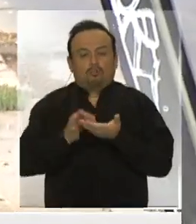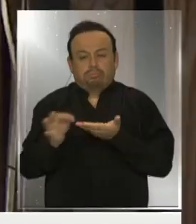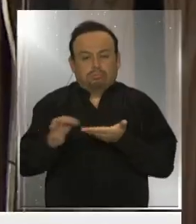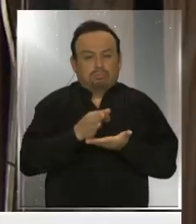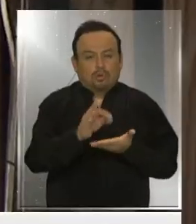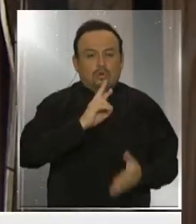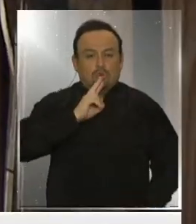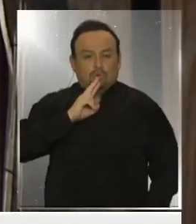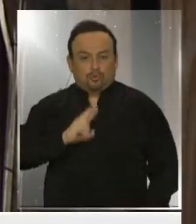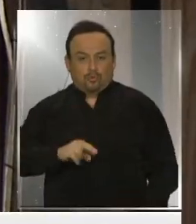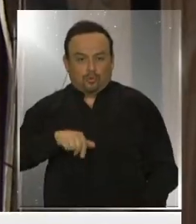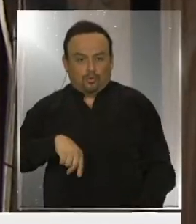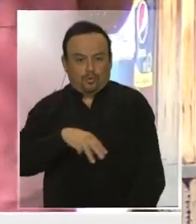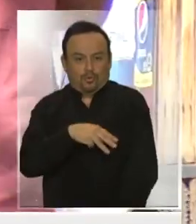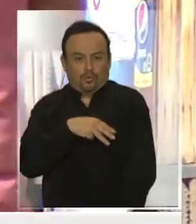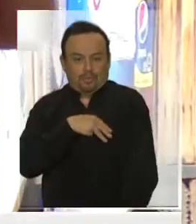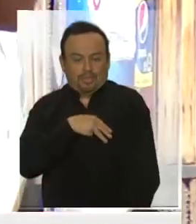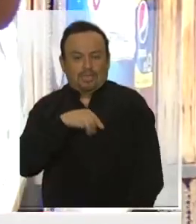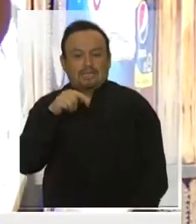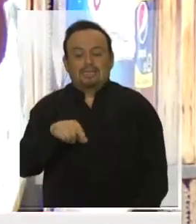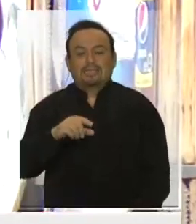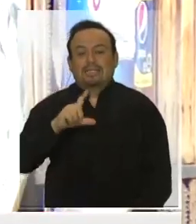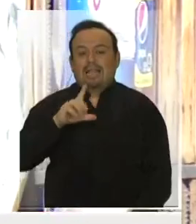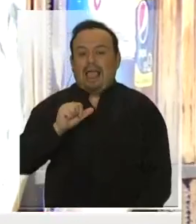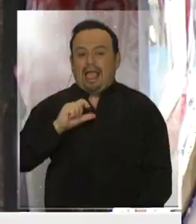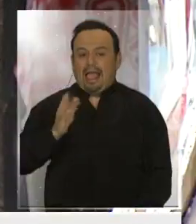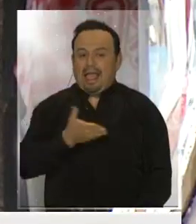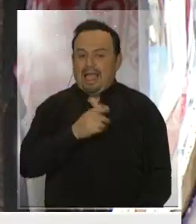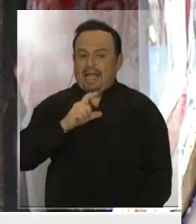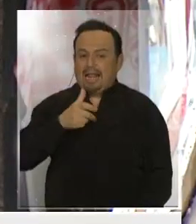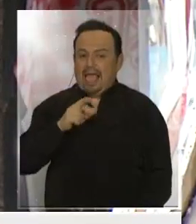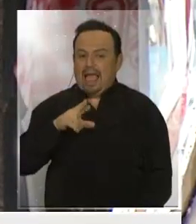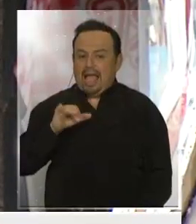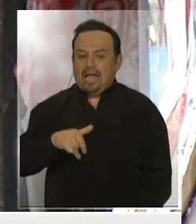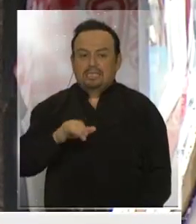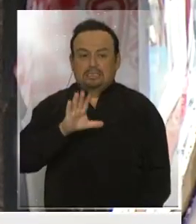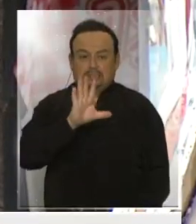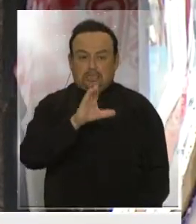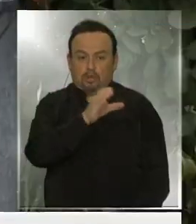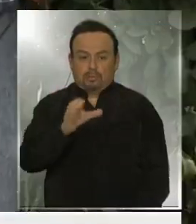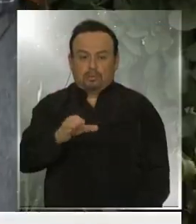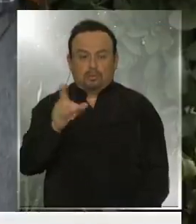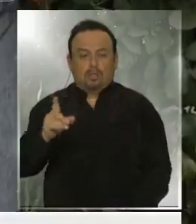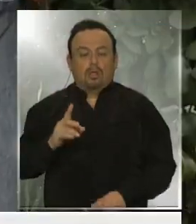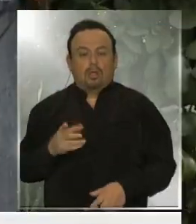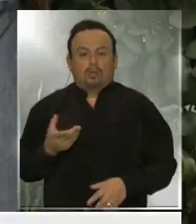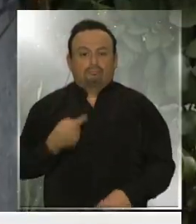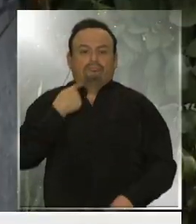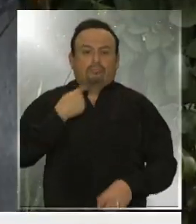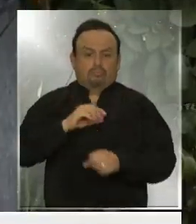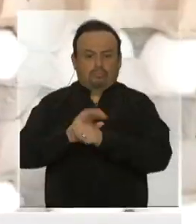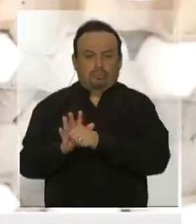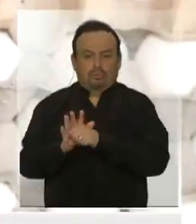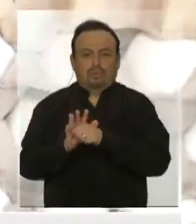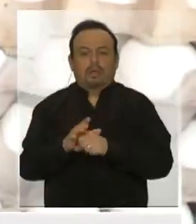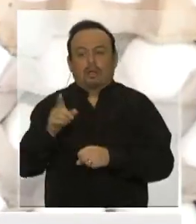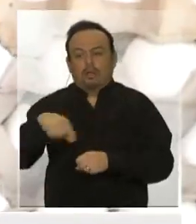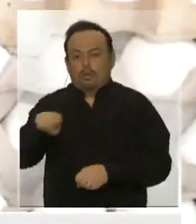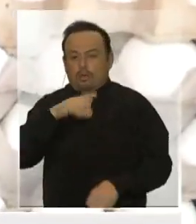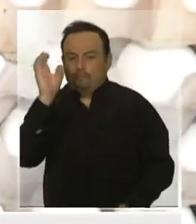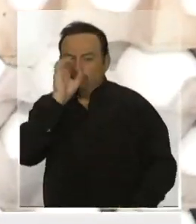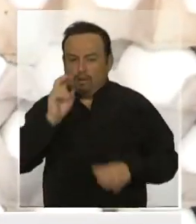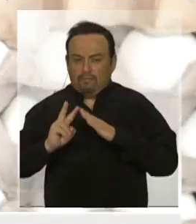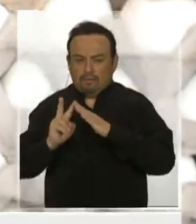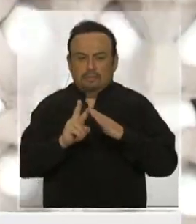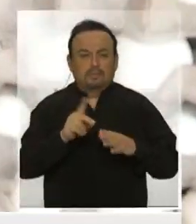sector sur de la región metropolitana. En la granja, cinco personas están contagiadas y los vecinos buscan aplanar esa curva. Eliana